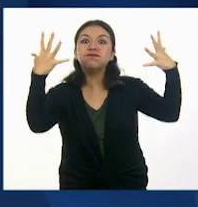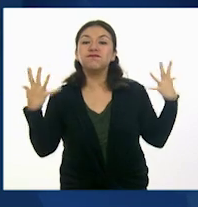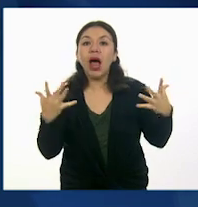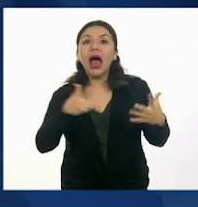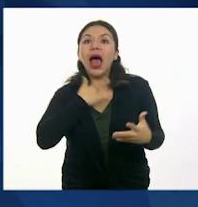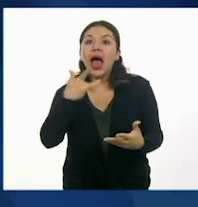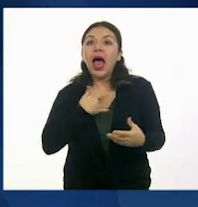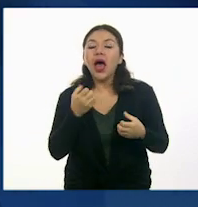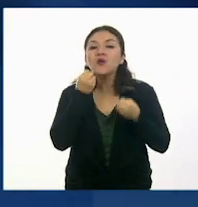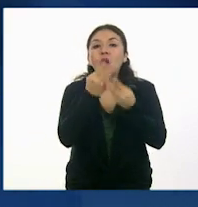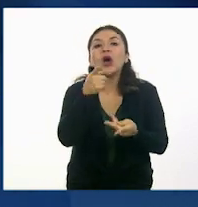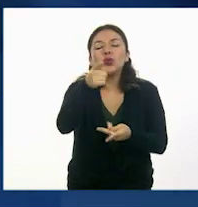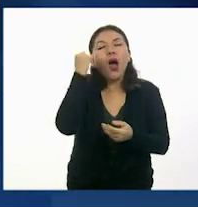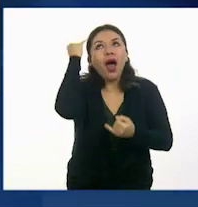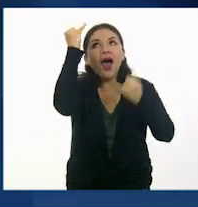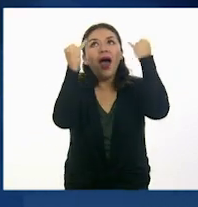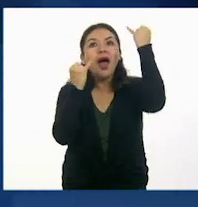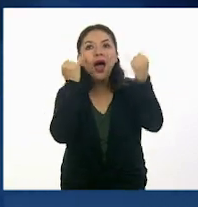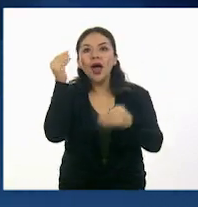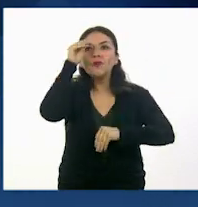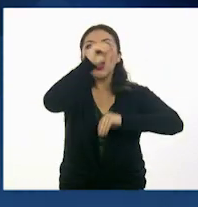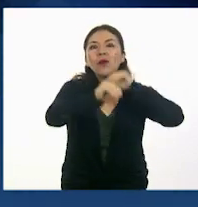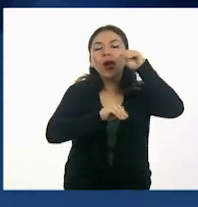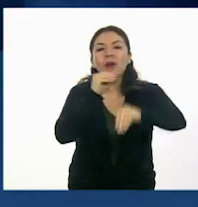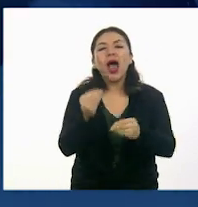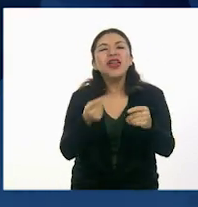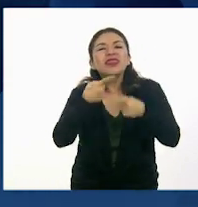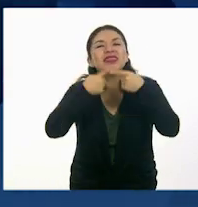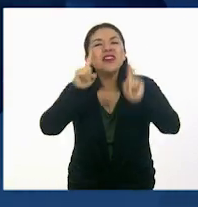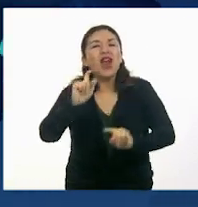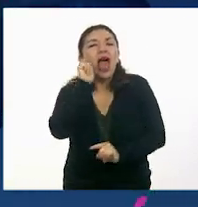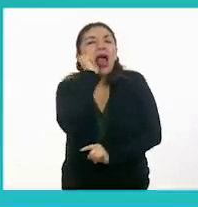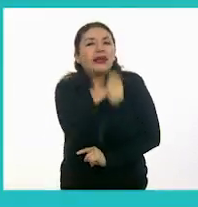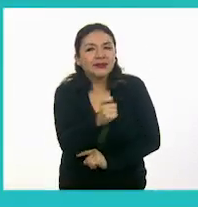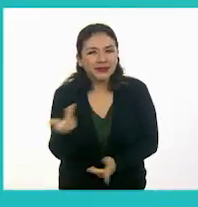enriquecemos con nuestra creatividad y le damos nuevos significados.